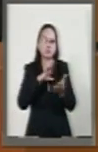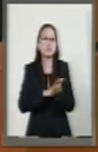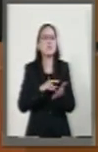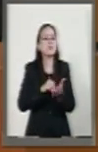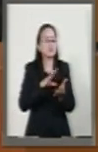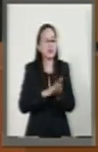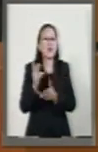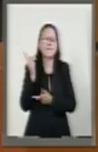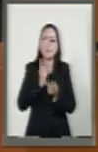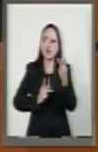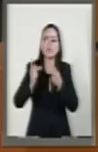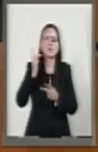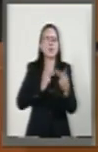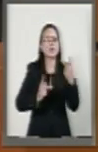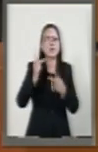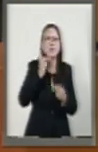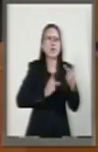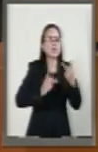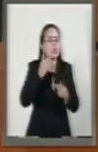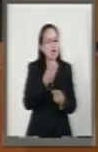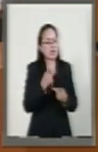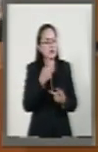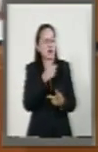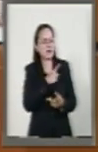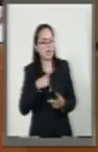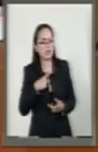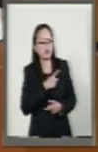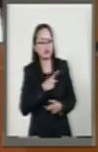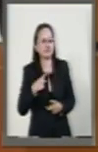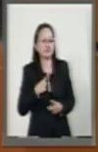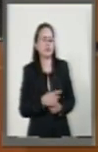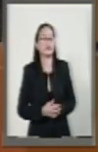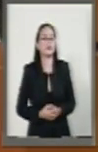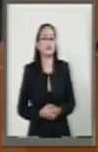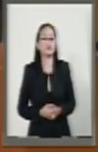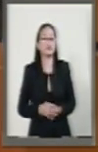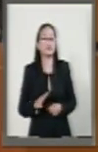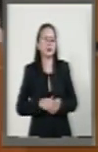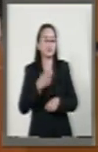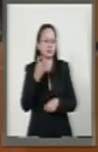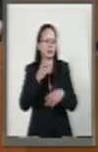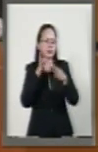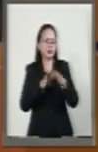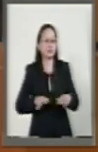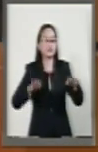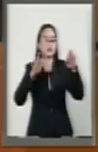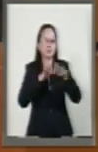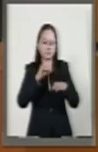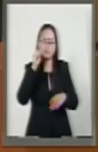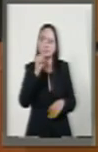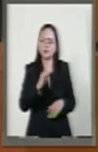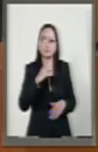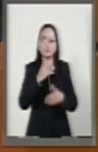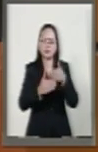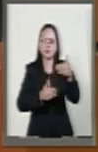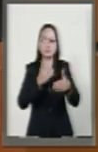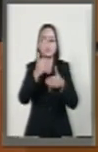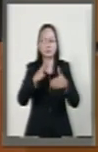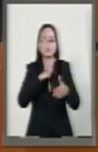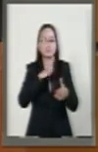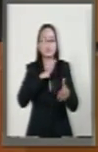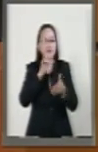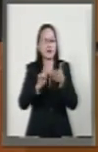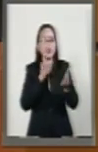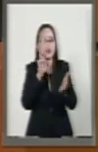manera indiscriminada este tipo de deuda. Por eso es importante sí avanzar con esta ley de